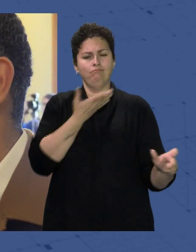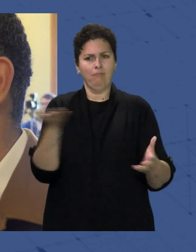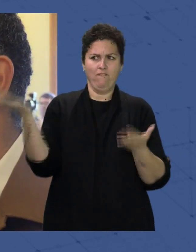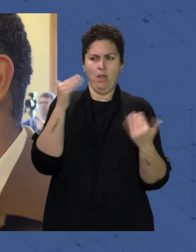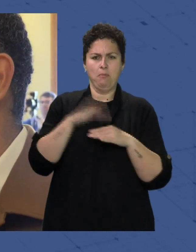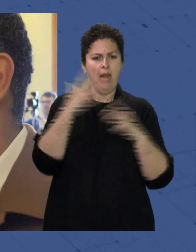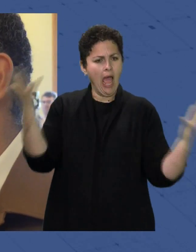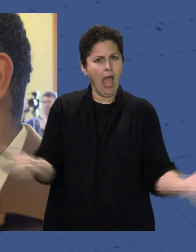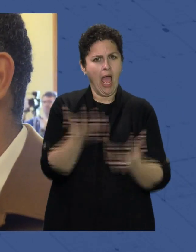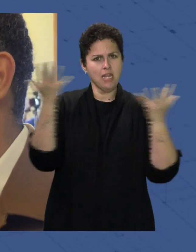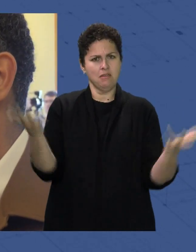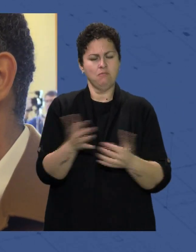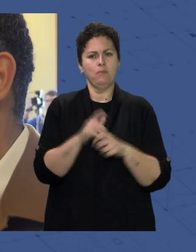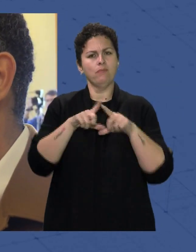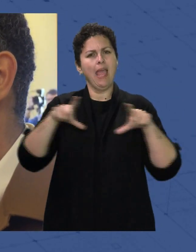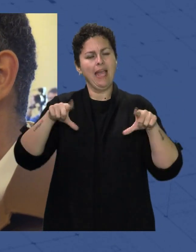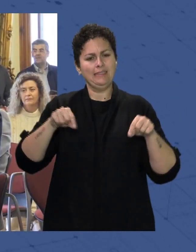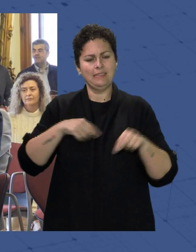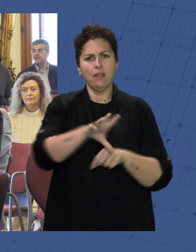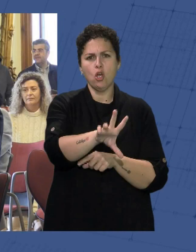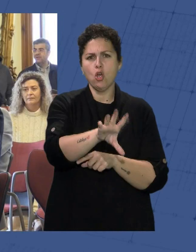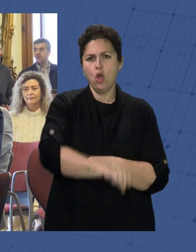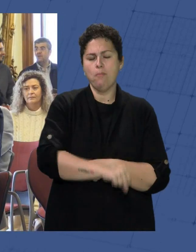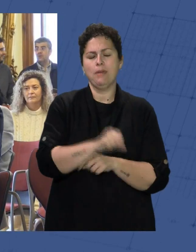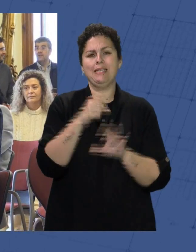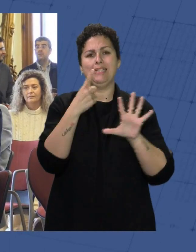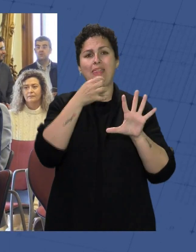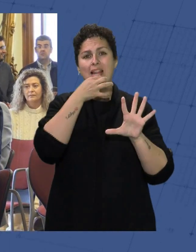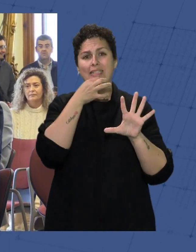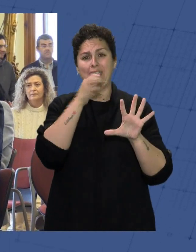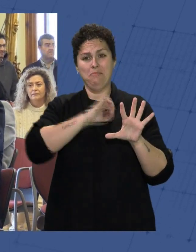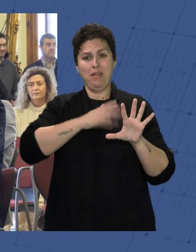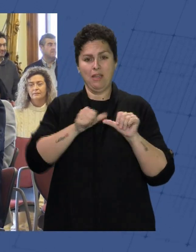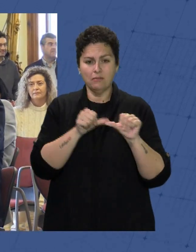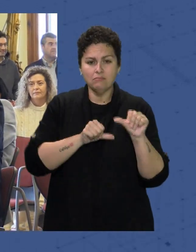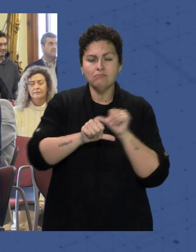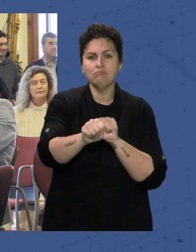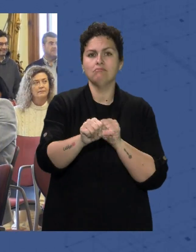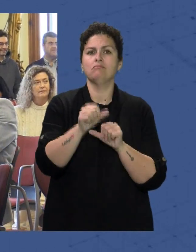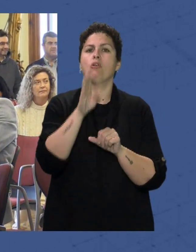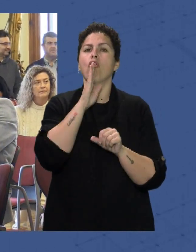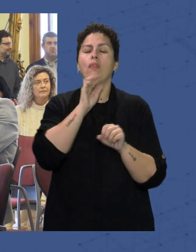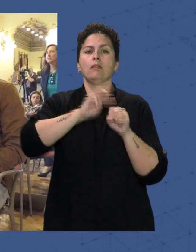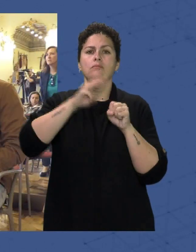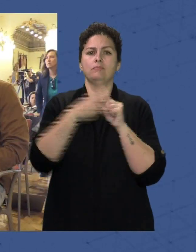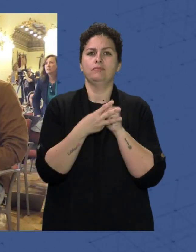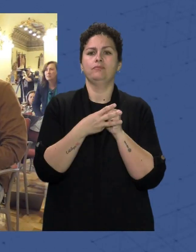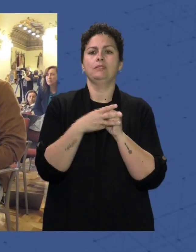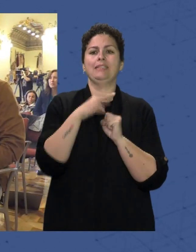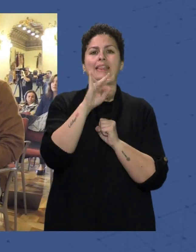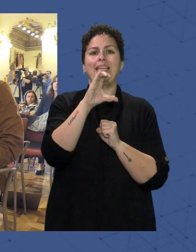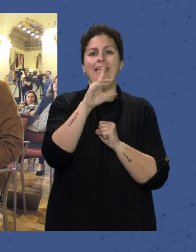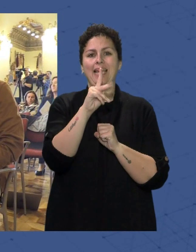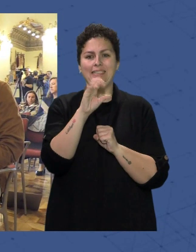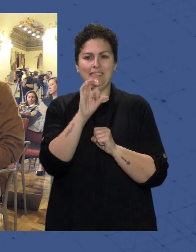Las entradas Podrán adquirirse Desde las 6 de la tarde De mañana A través de la web TicketsRFEF.es